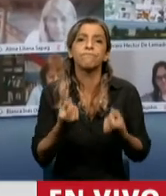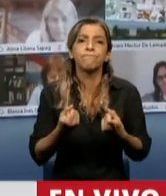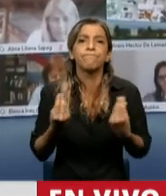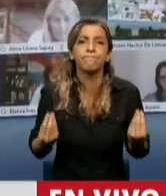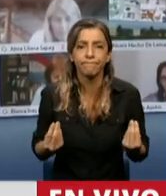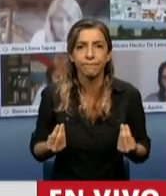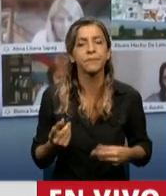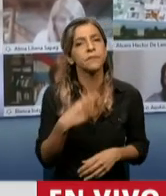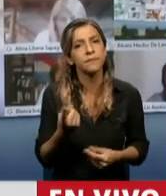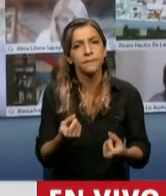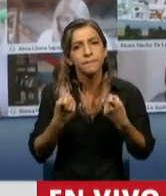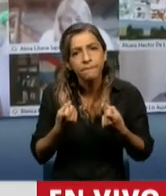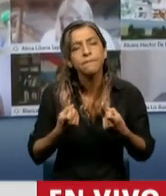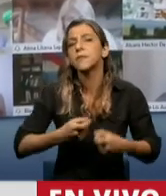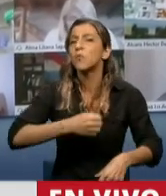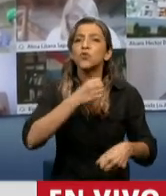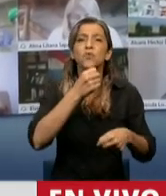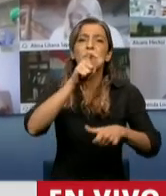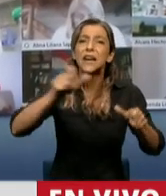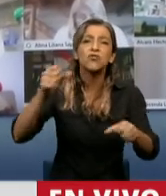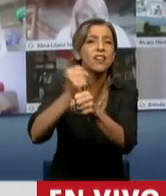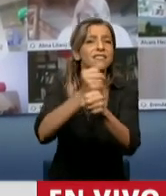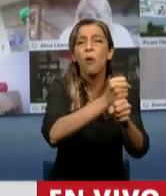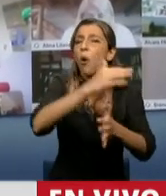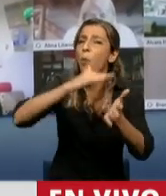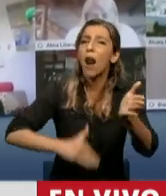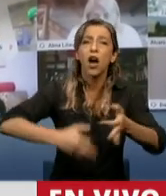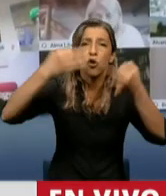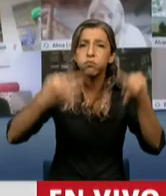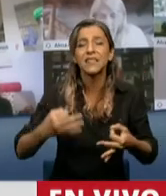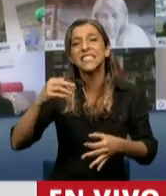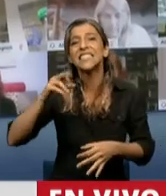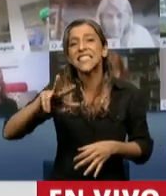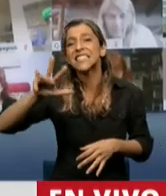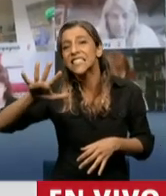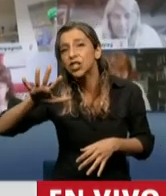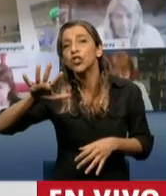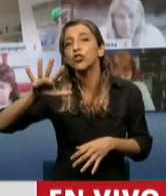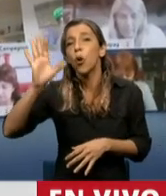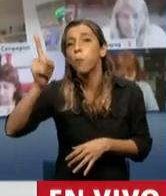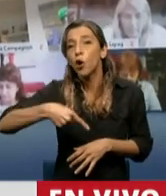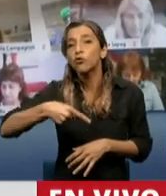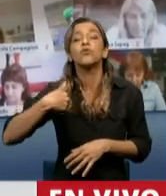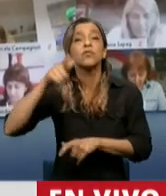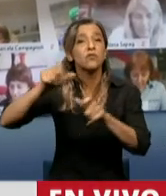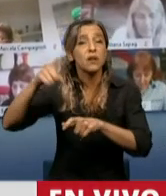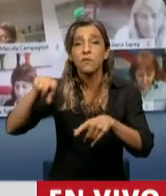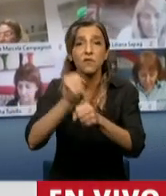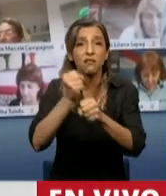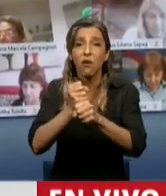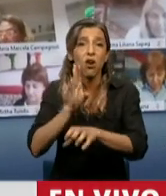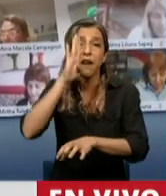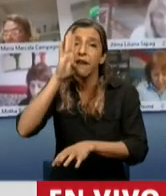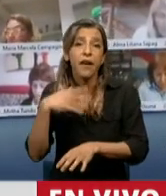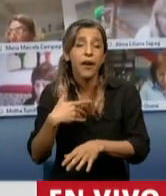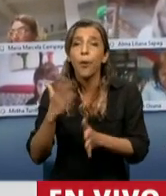¿Qué se necesita? Se necesita un planqueo laboral urgente. 35% de los trabajadores no aportan porque no pueden formalizarse porque las